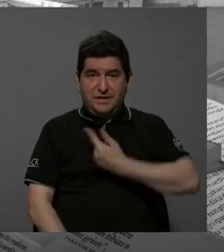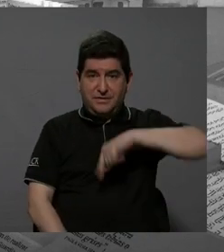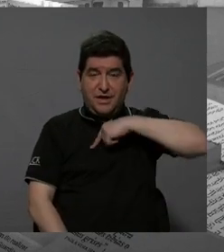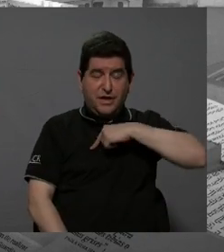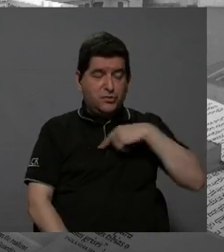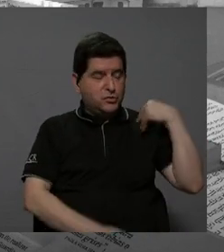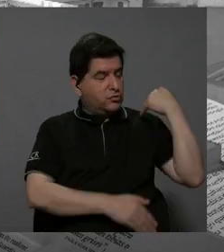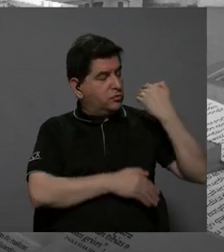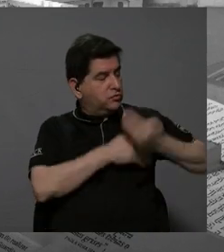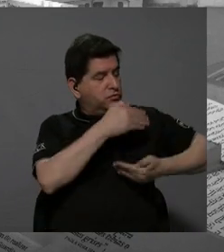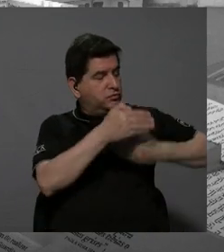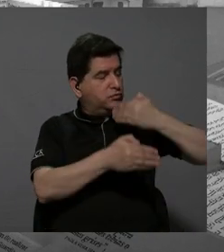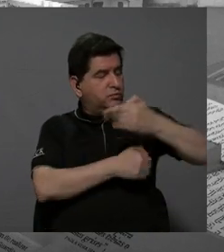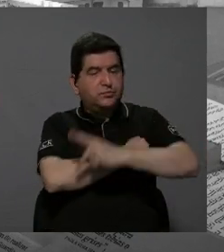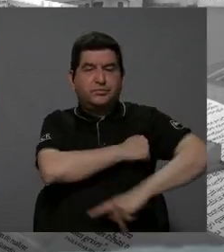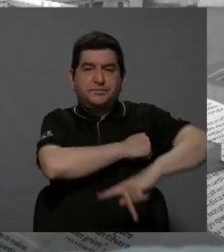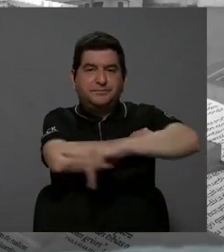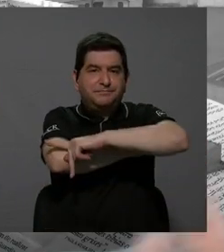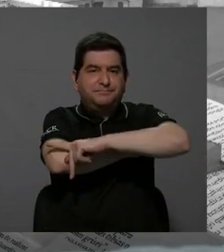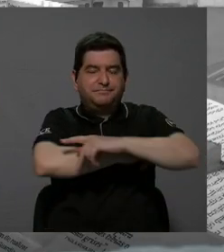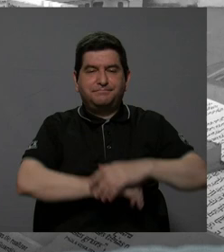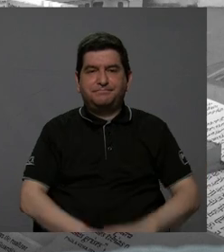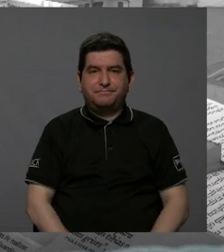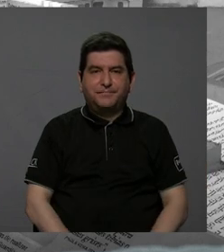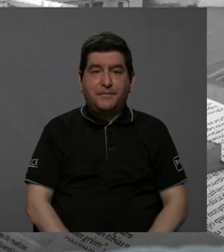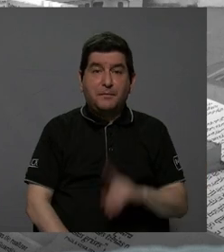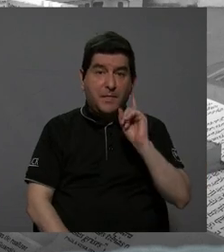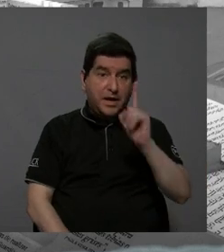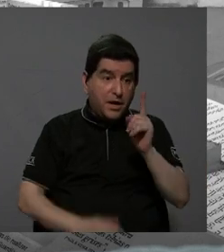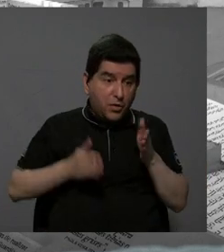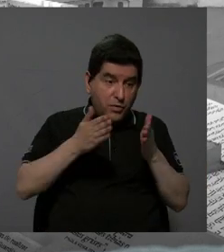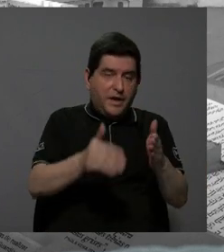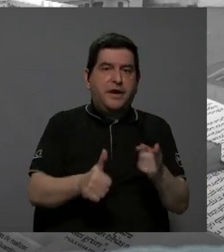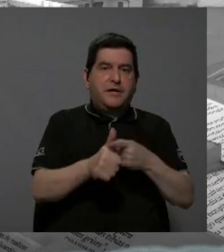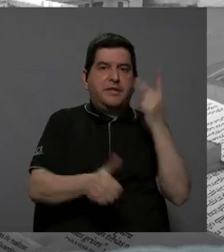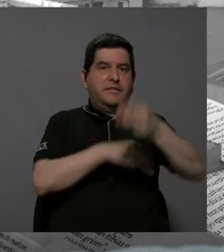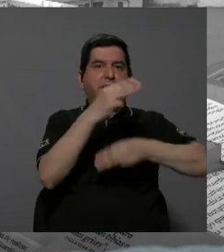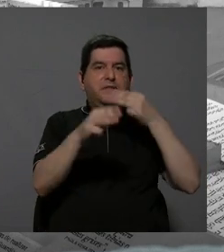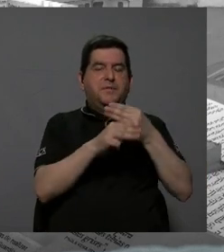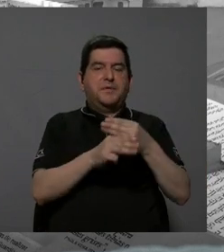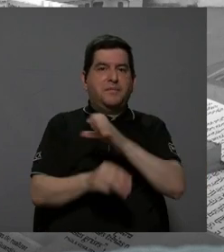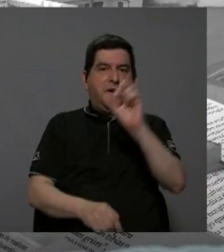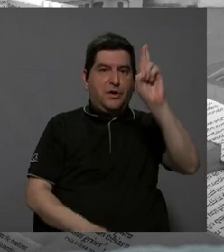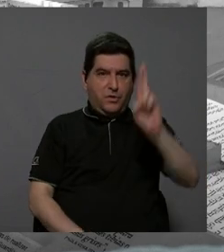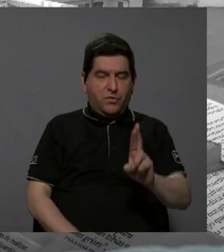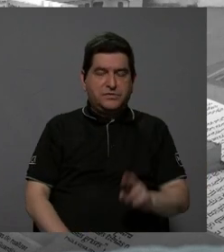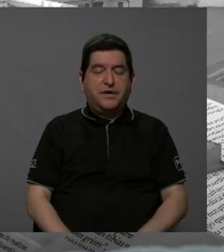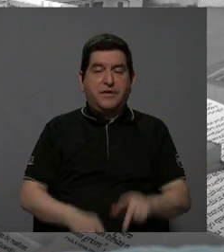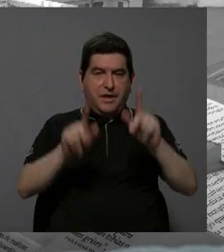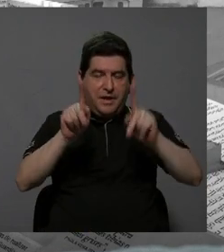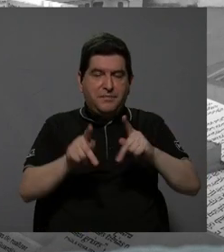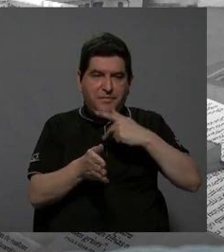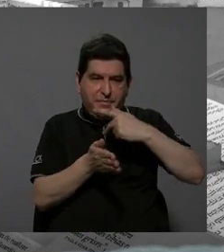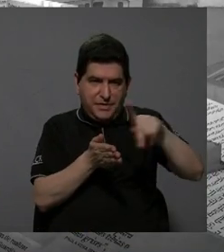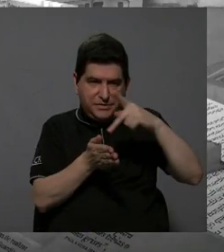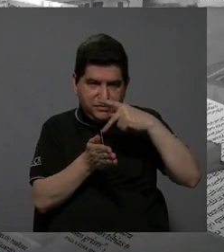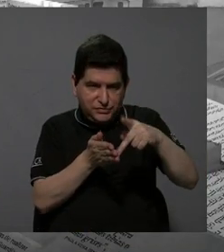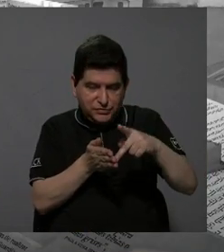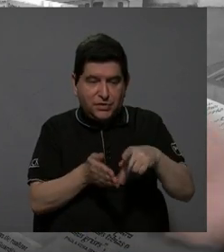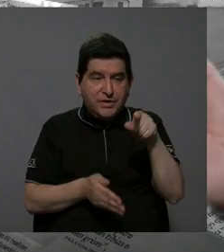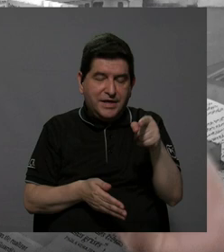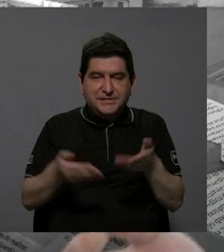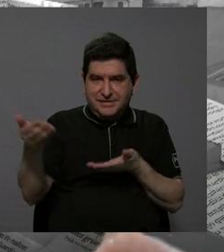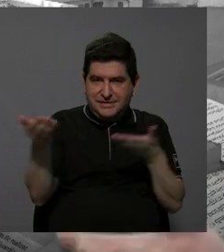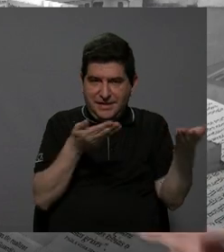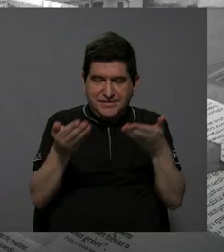evolucionando como país a tener una carretera de primer mundo, que es lo que Costa Rica y los usuarios que pagan ese peaje por ese